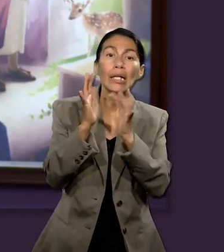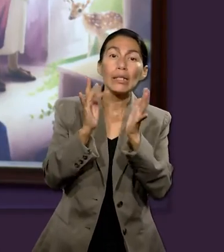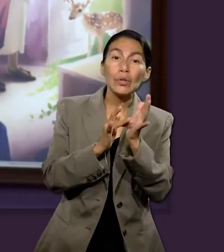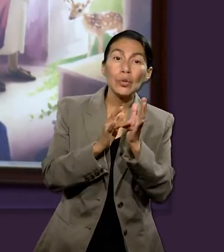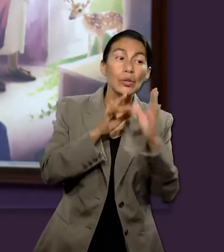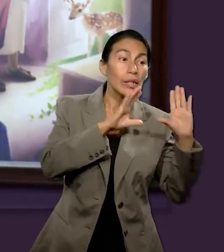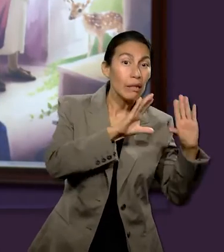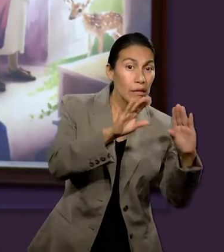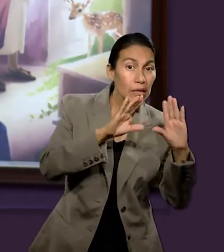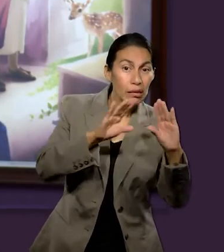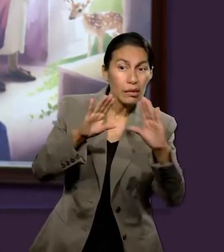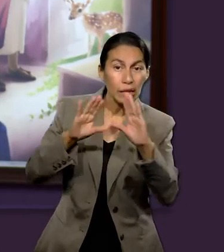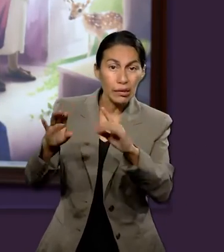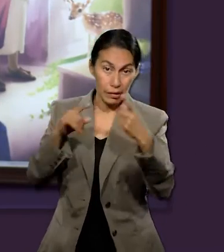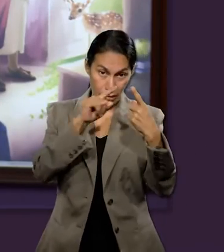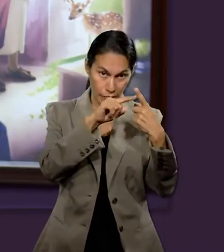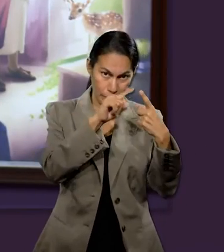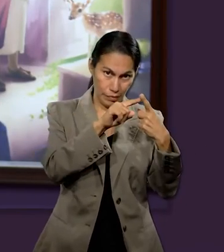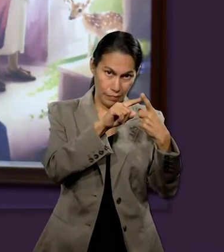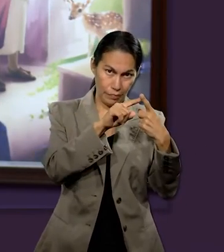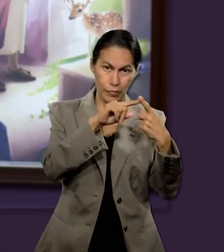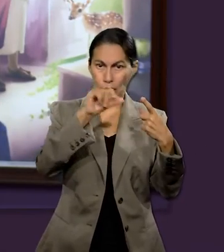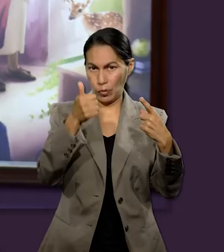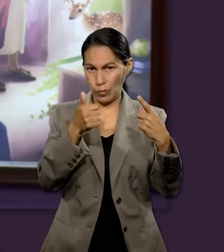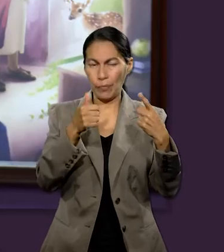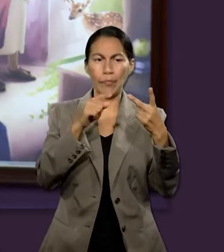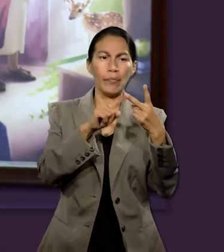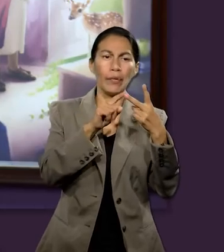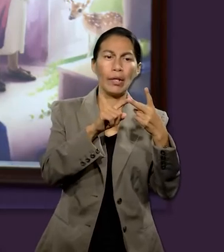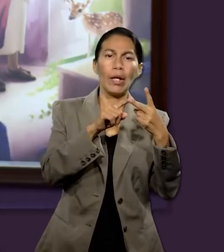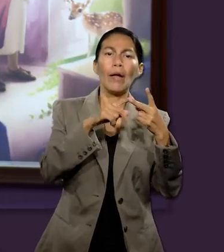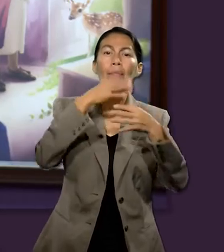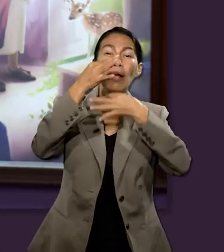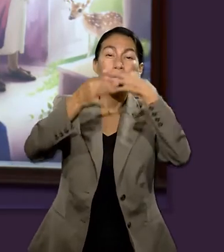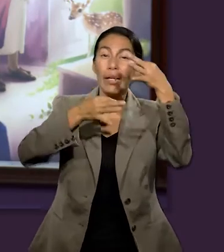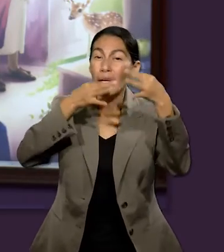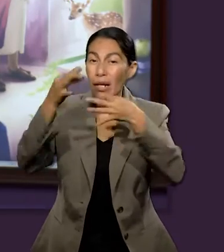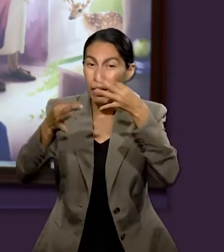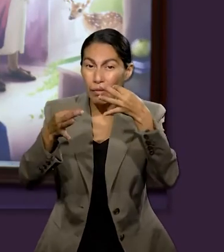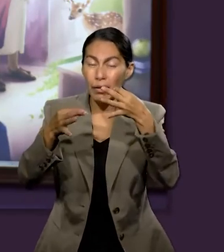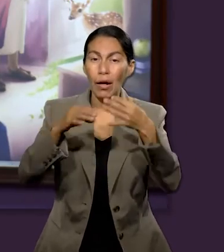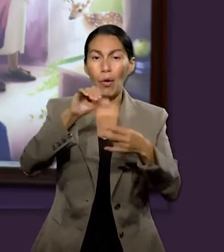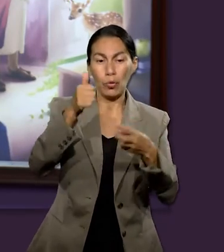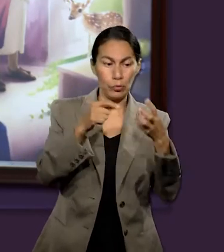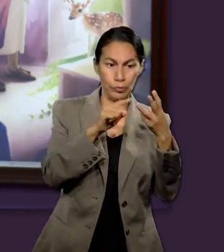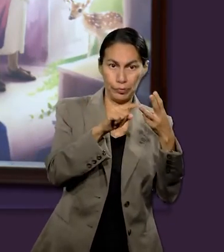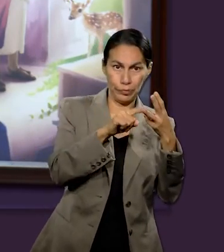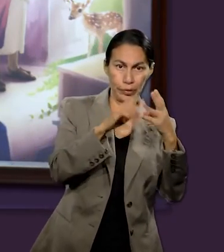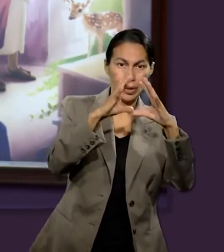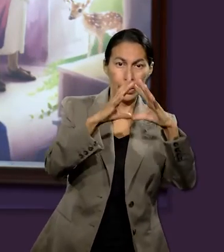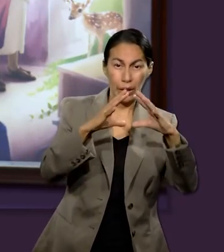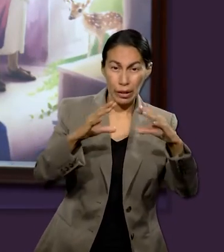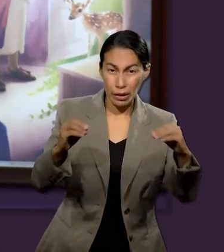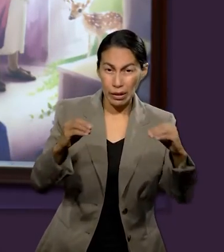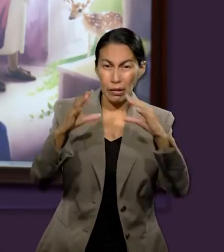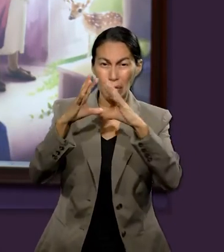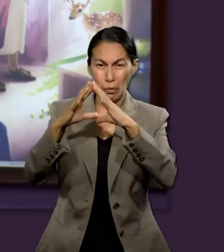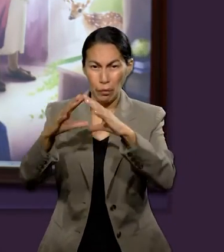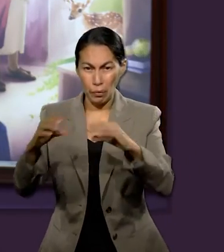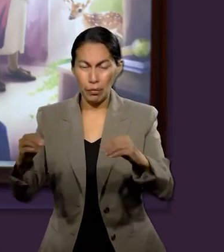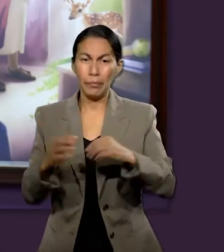enseñando. O sea, él enseñaba, él predicaba y él sanaba. Hay al menos tres